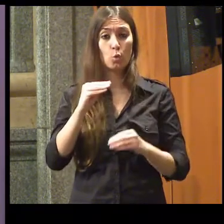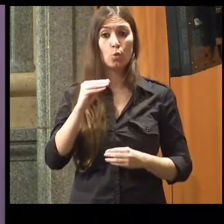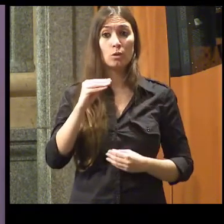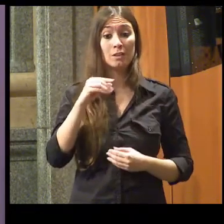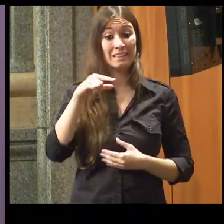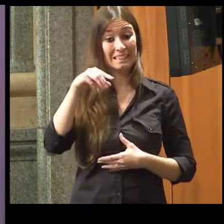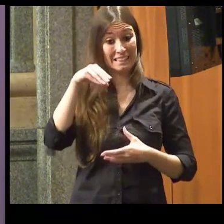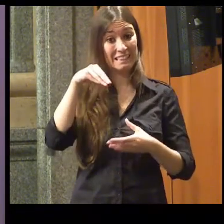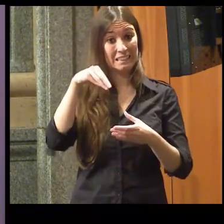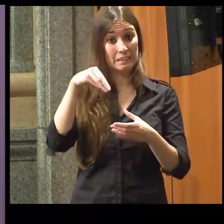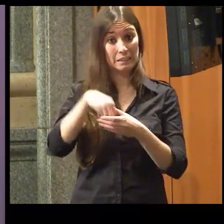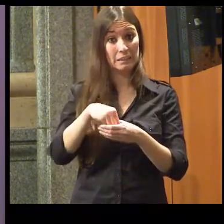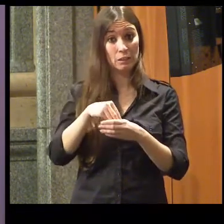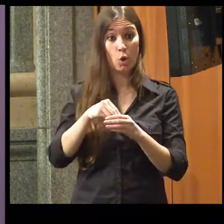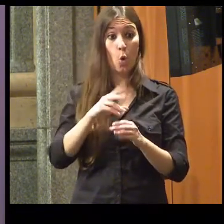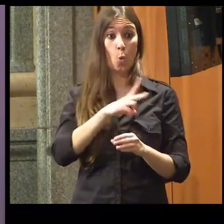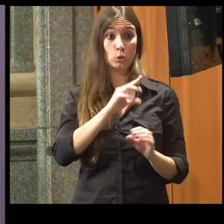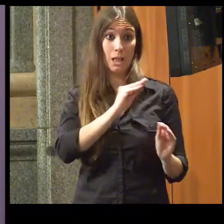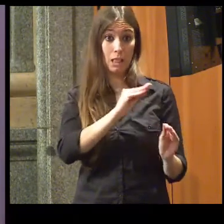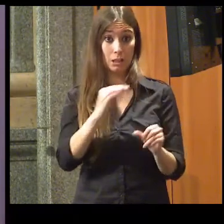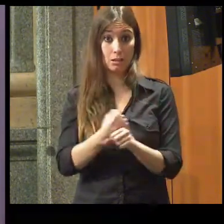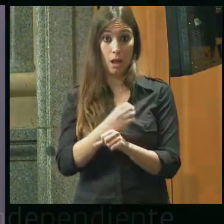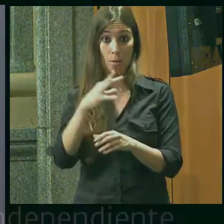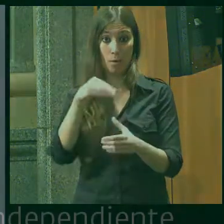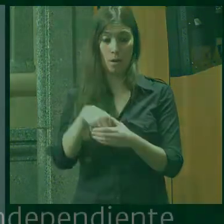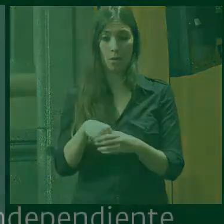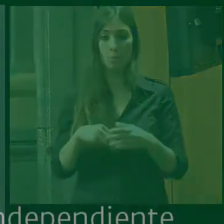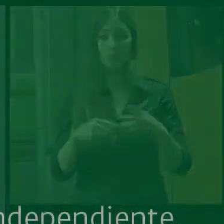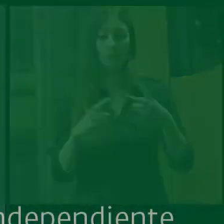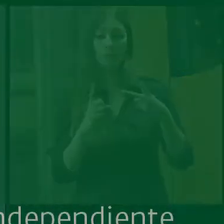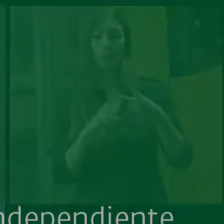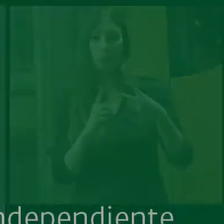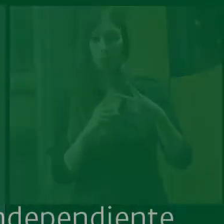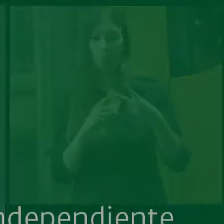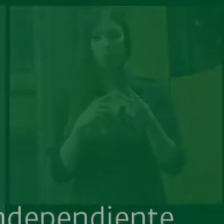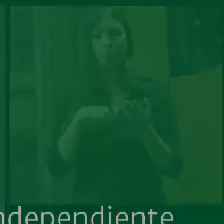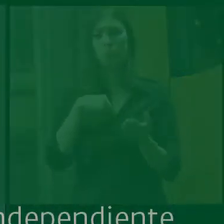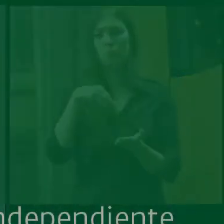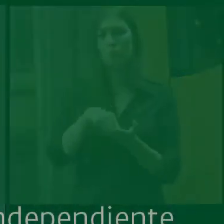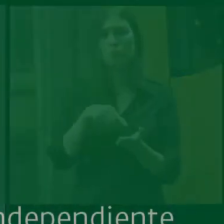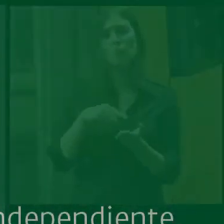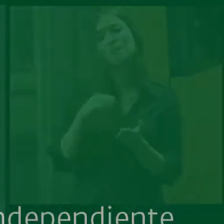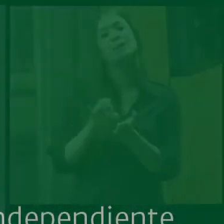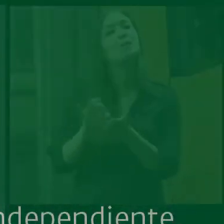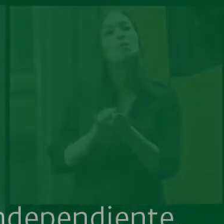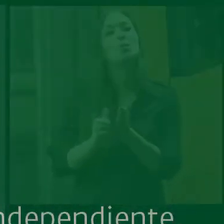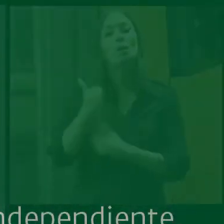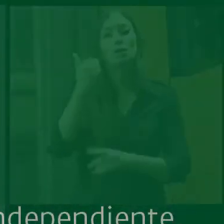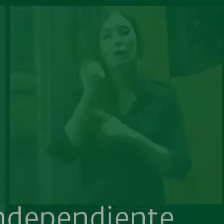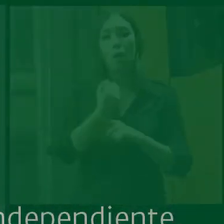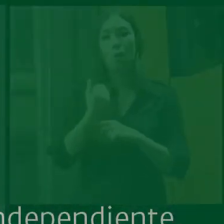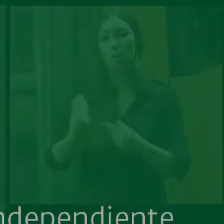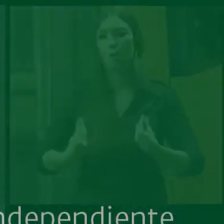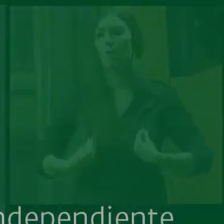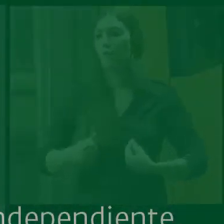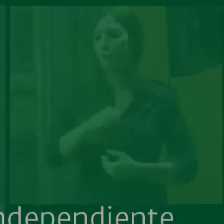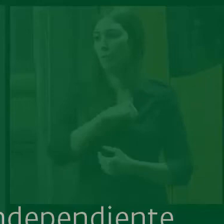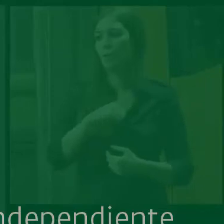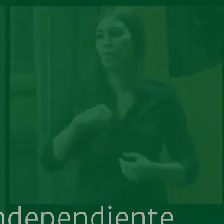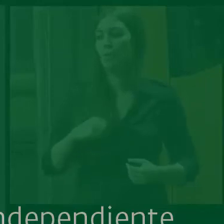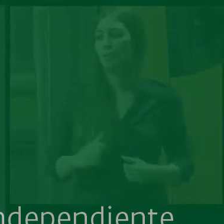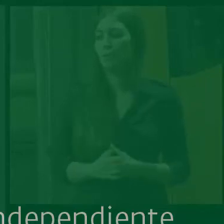que ustedes trabajan. Segundo, reivindicamos más servicios de apoyo en la vida independiente.